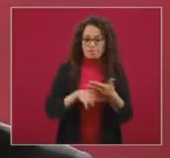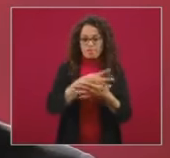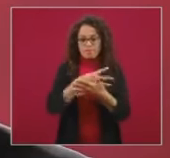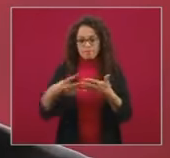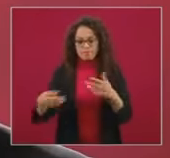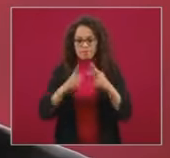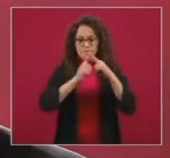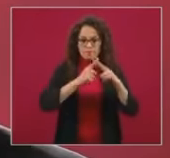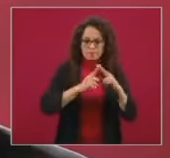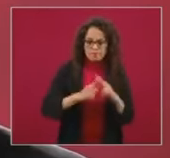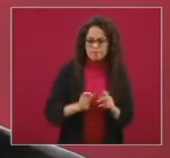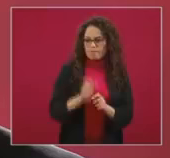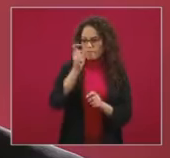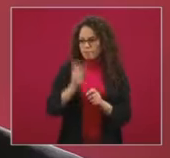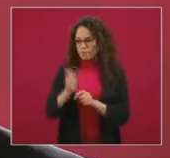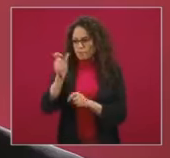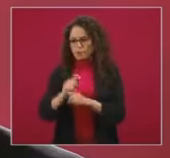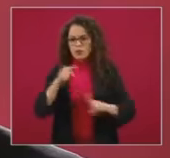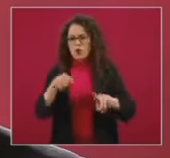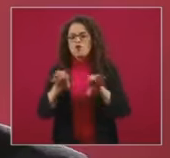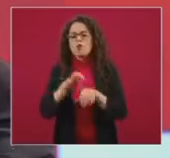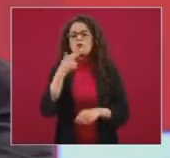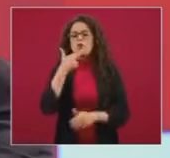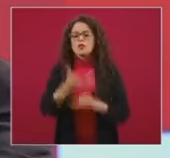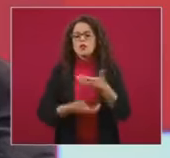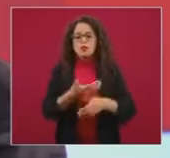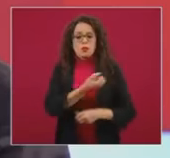y las estadísticas de utilización de los servicios de salud.